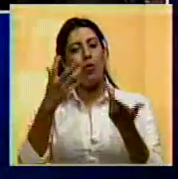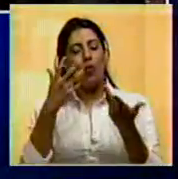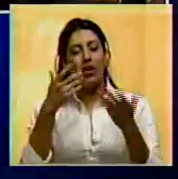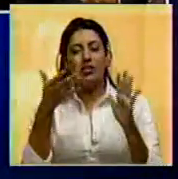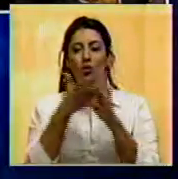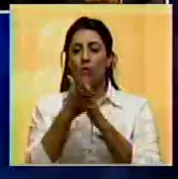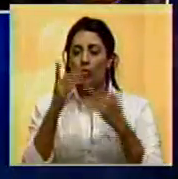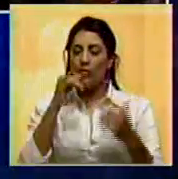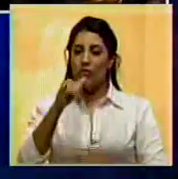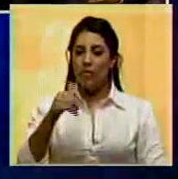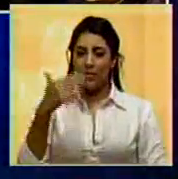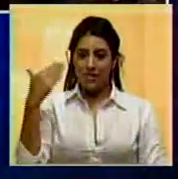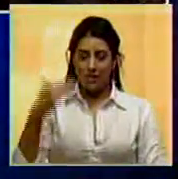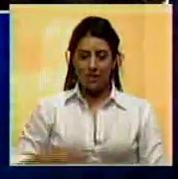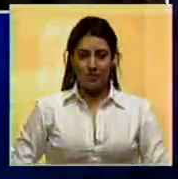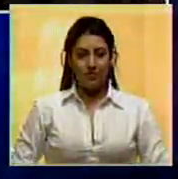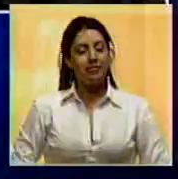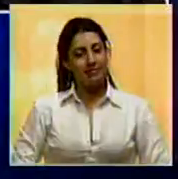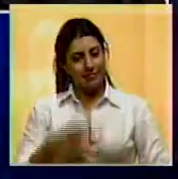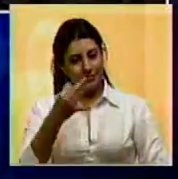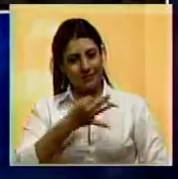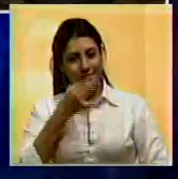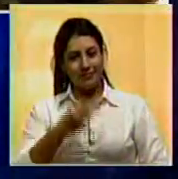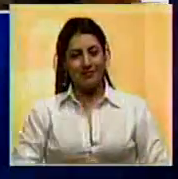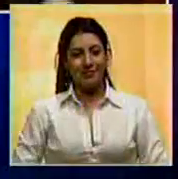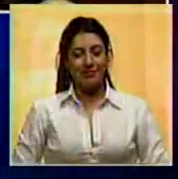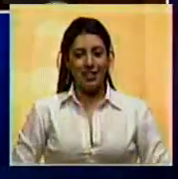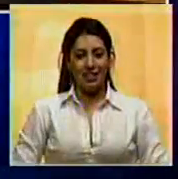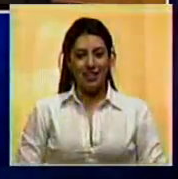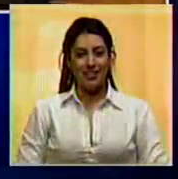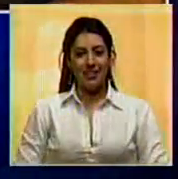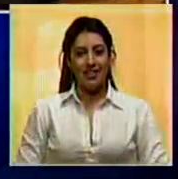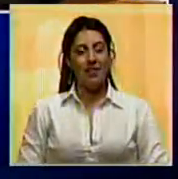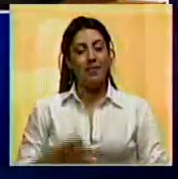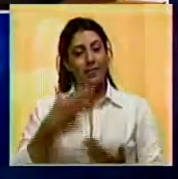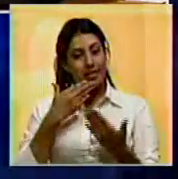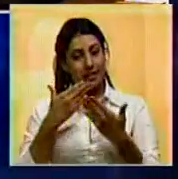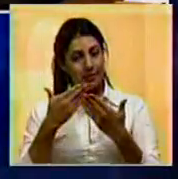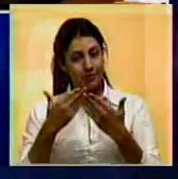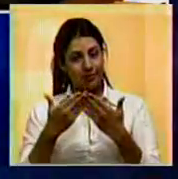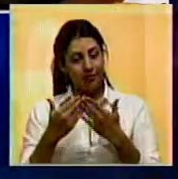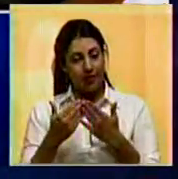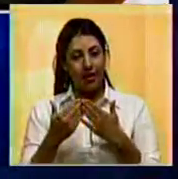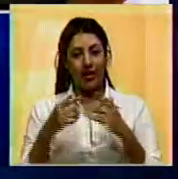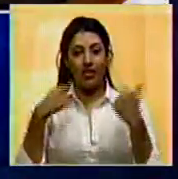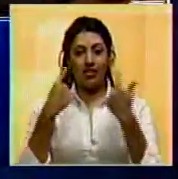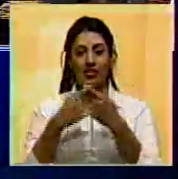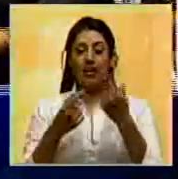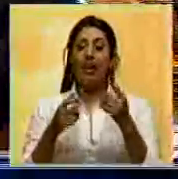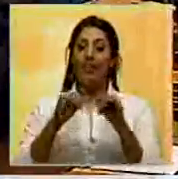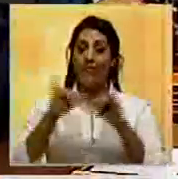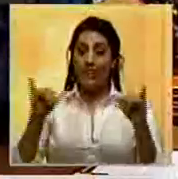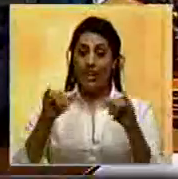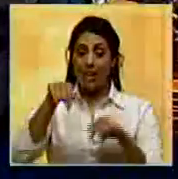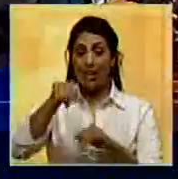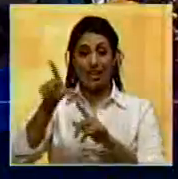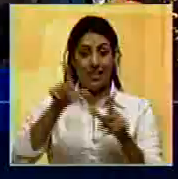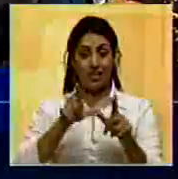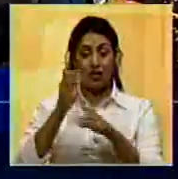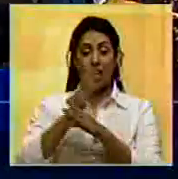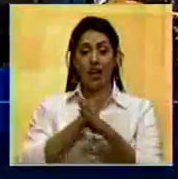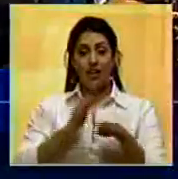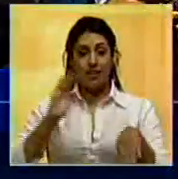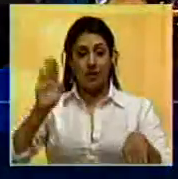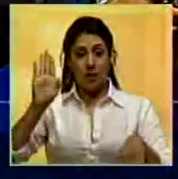y nos tiene todos los detalles. Muy buenas tardes, Manuel. Gracias, Andrina. En este momento está finalizando, o finalizó ya,